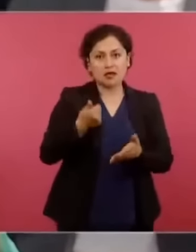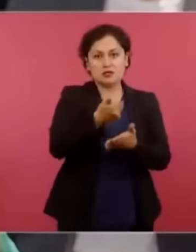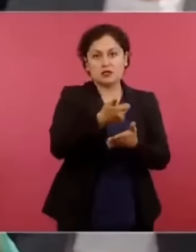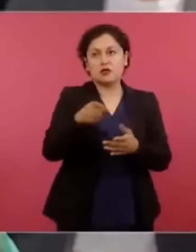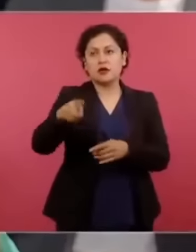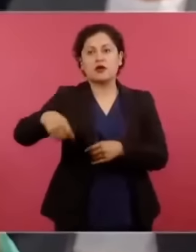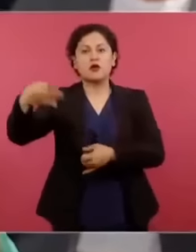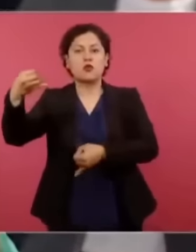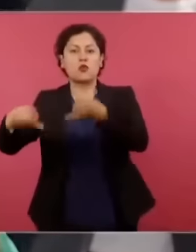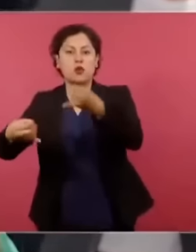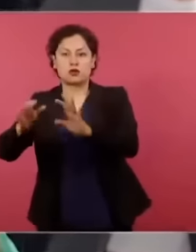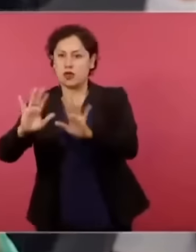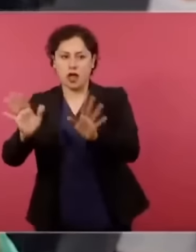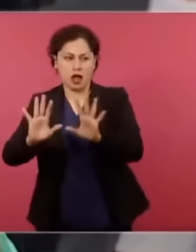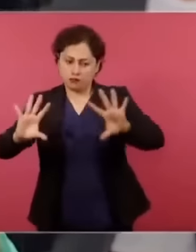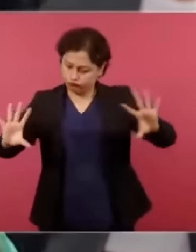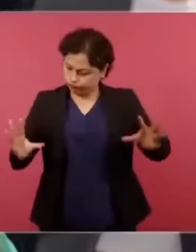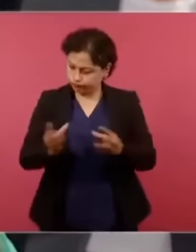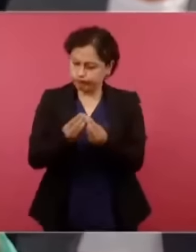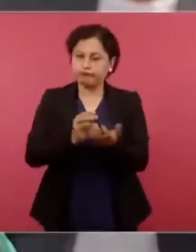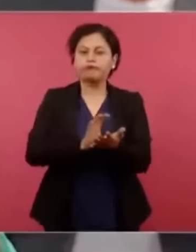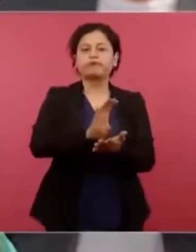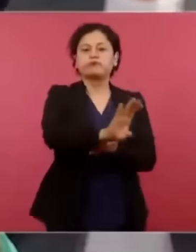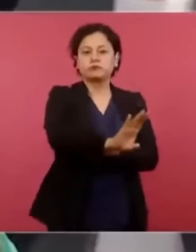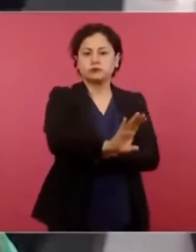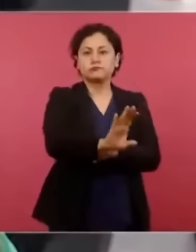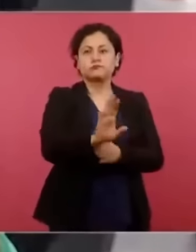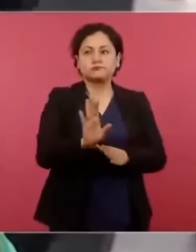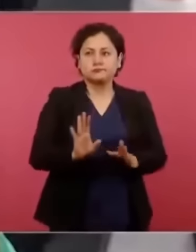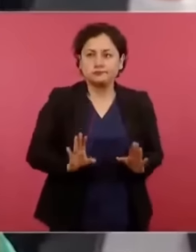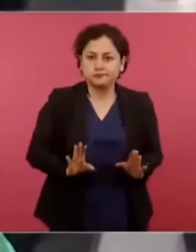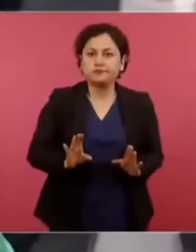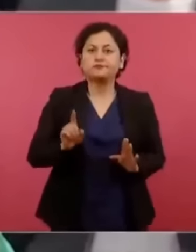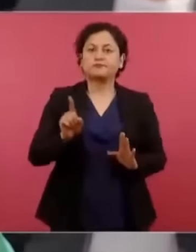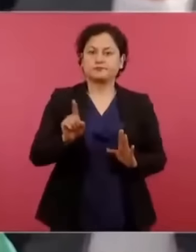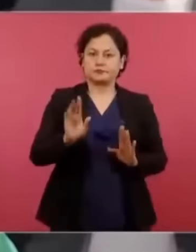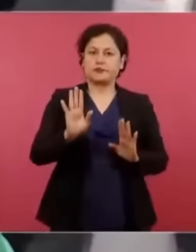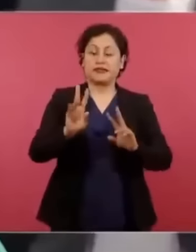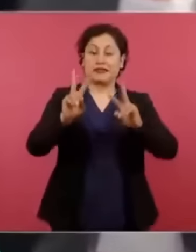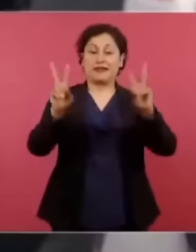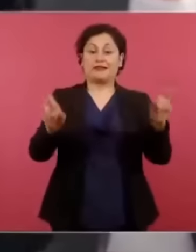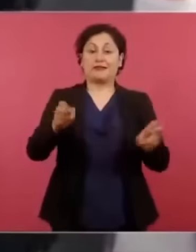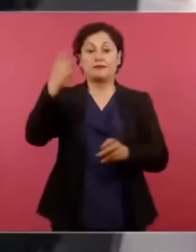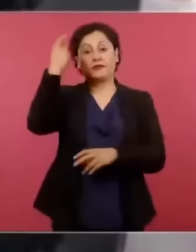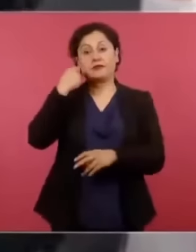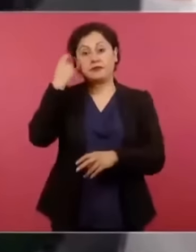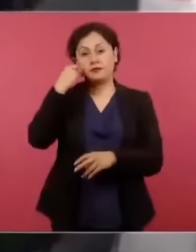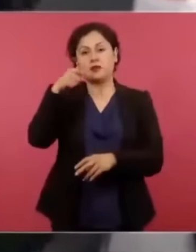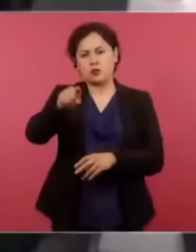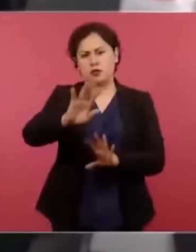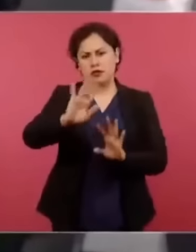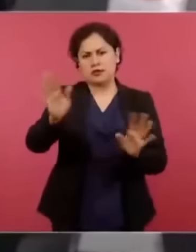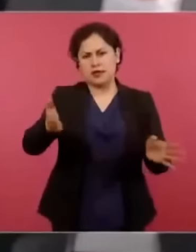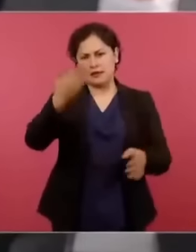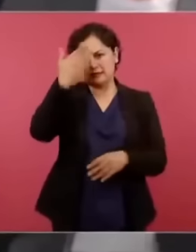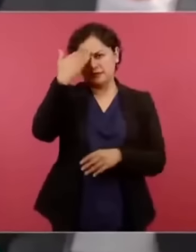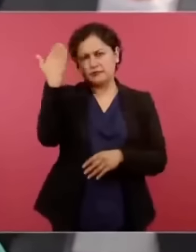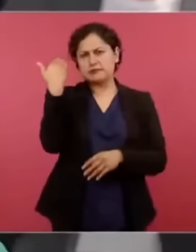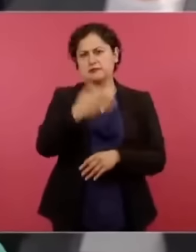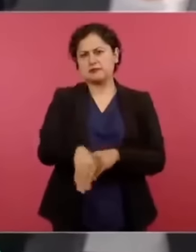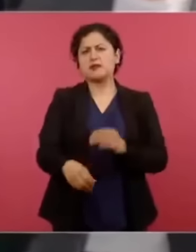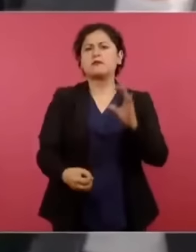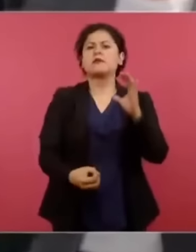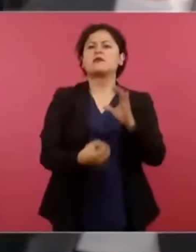lado, y esta sería la pregunta, está el fondo de pensiones que aquí ya se ha creado, aquí se anunció, aquí se firmó, que ya está próximo